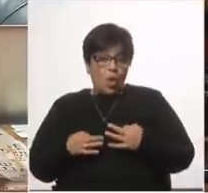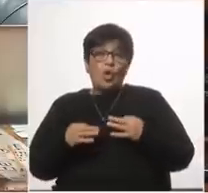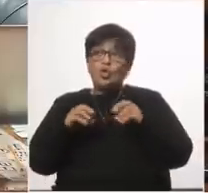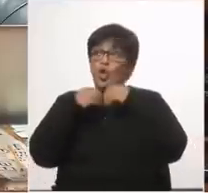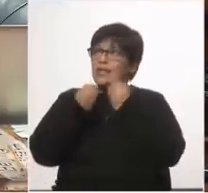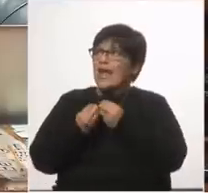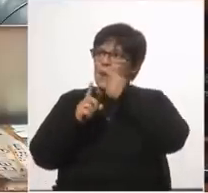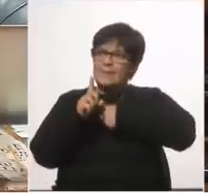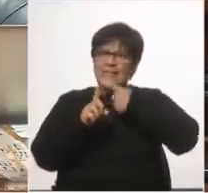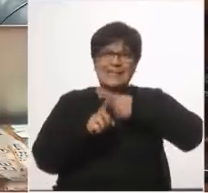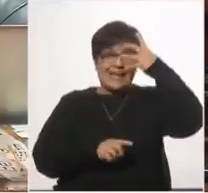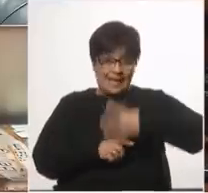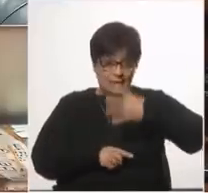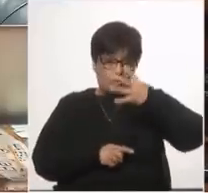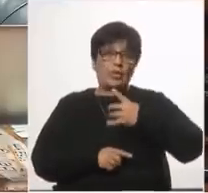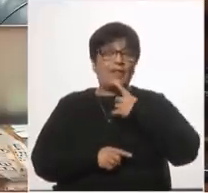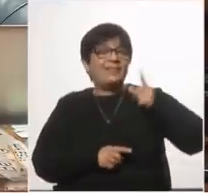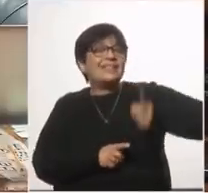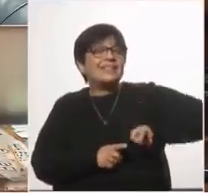meses hubo una política